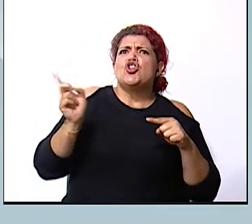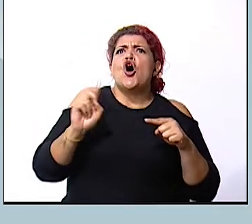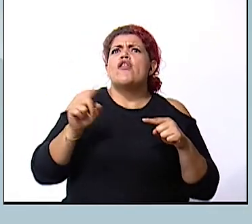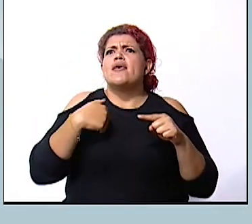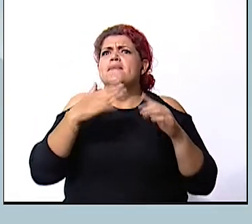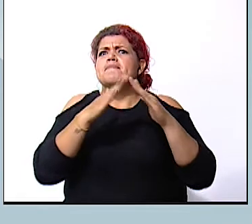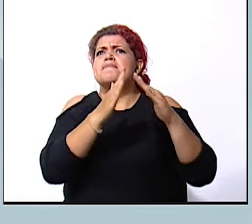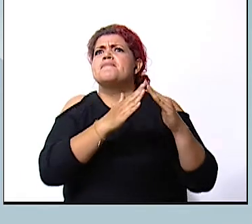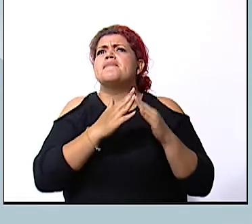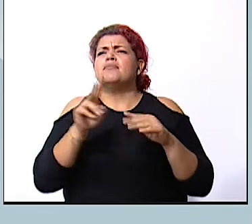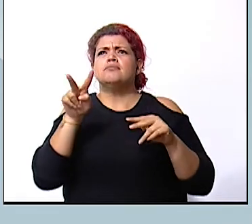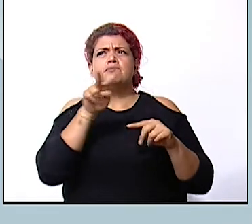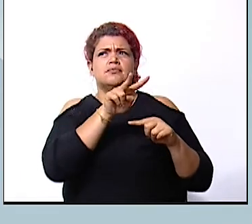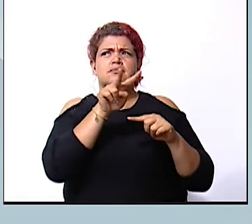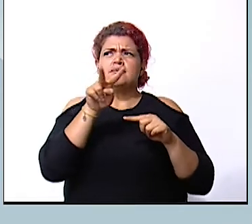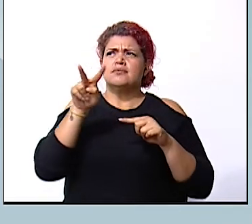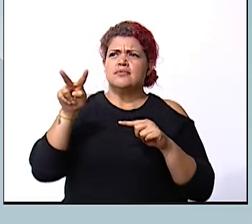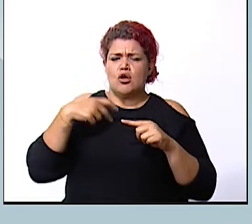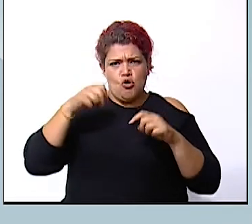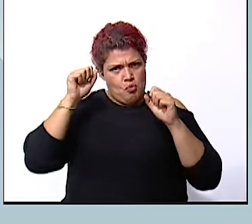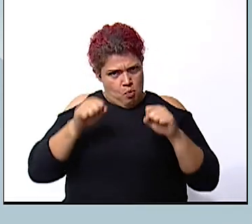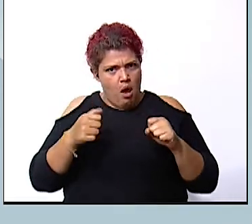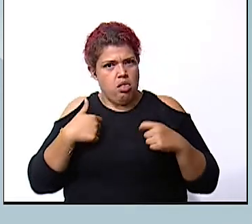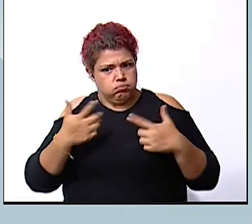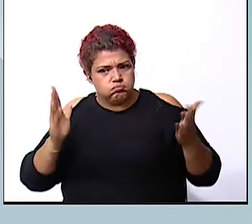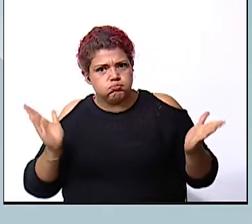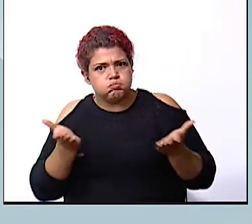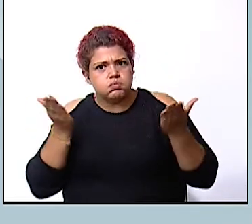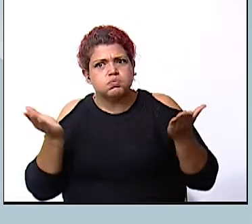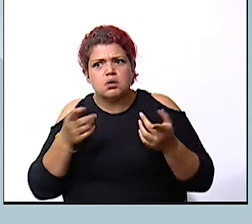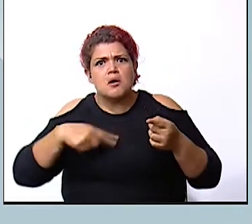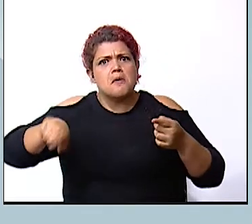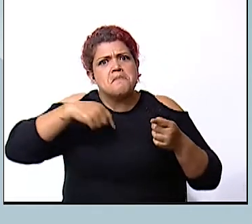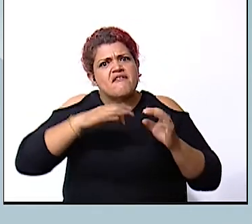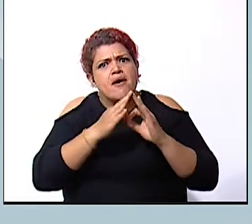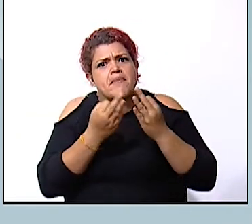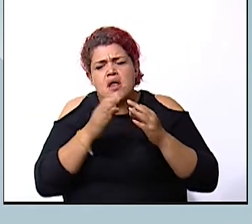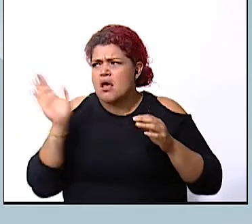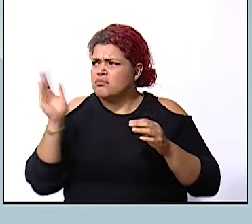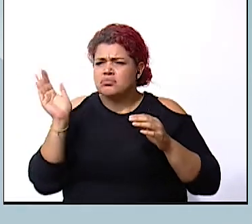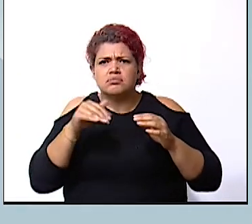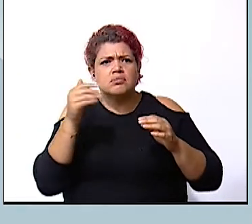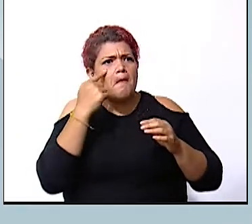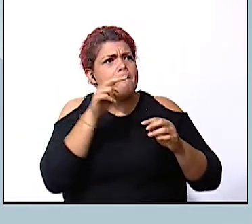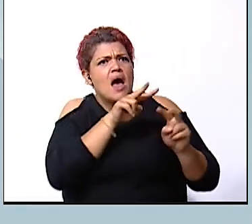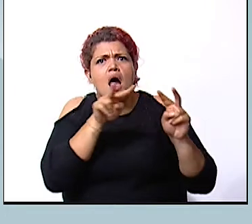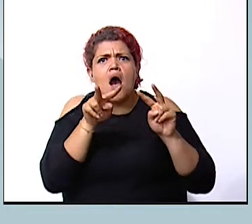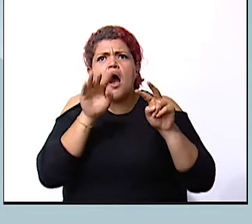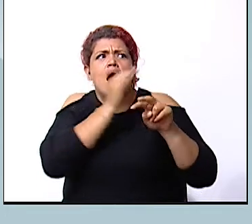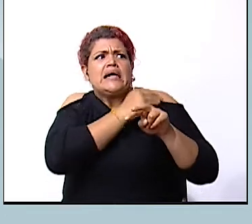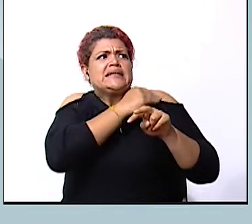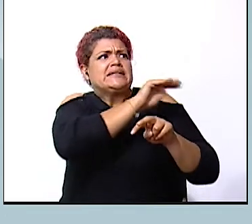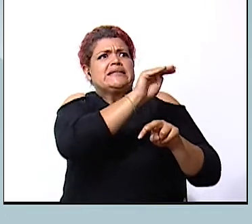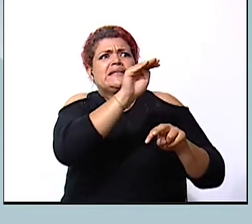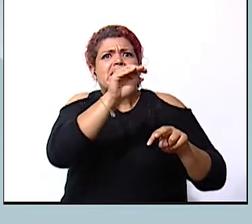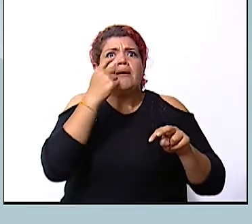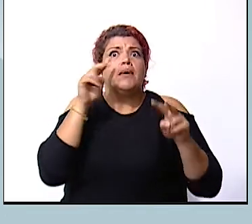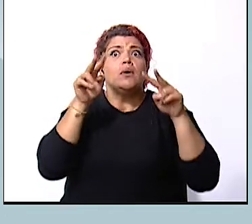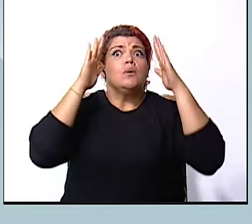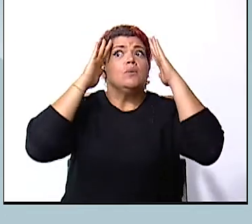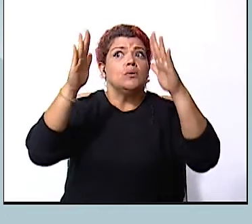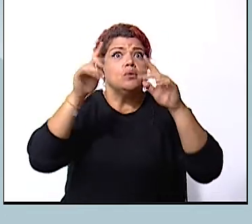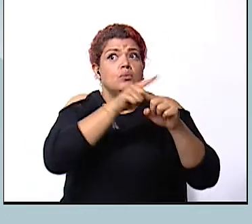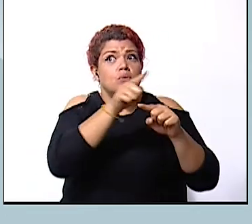comunidad y así poder motivar a todos desde su familia hasta todos los miembros de la comunidad para poder estar atentos